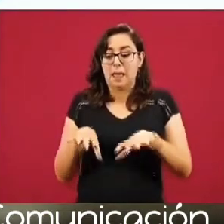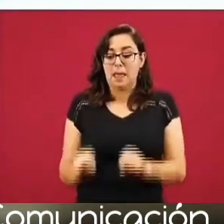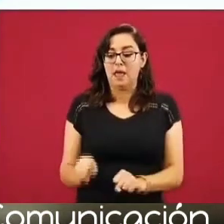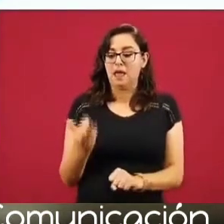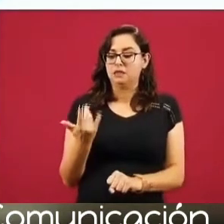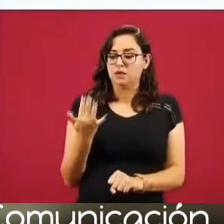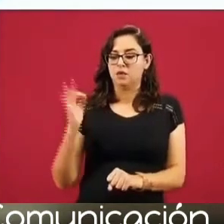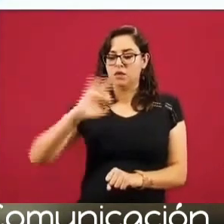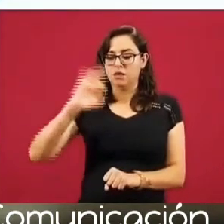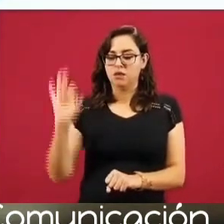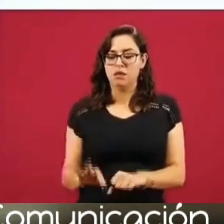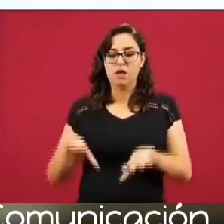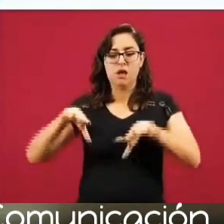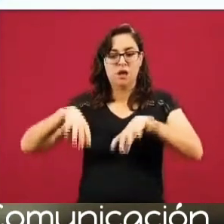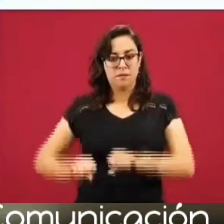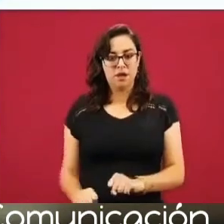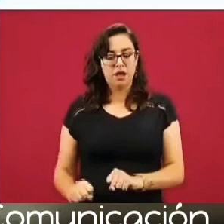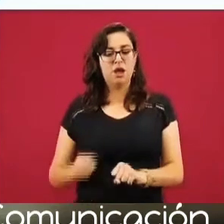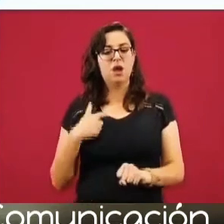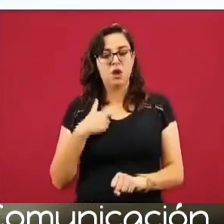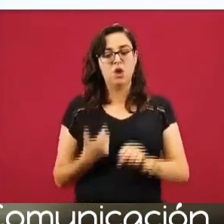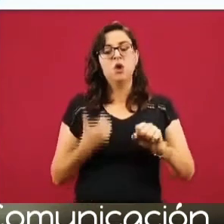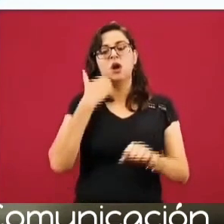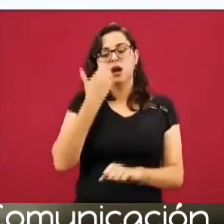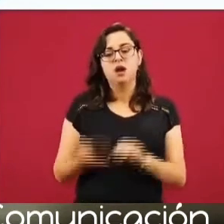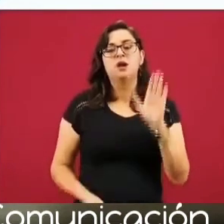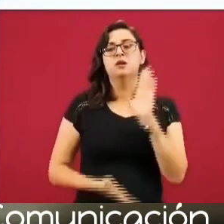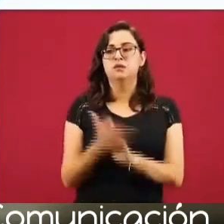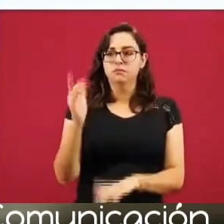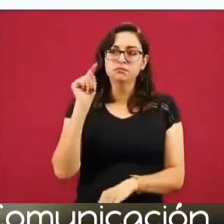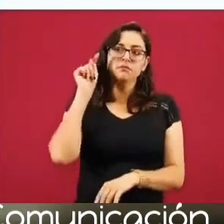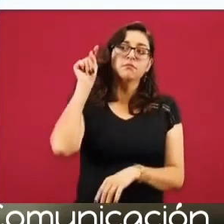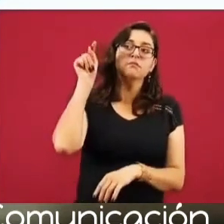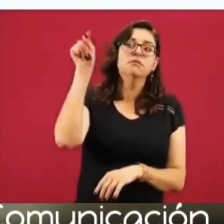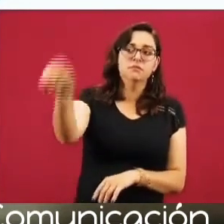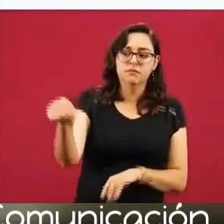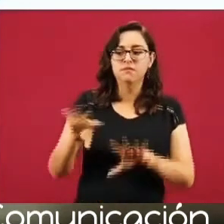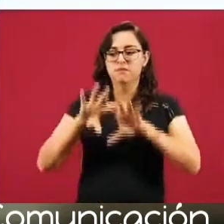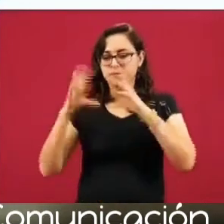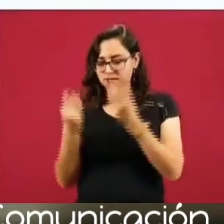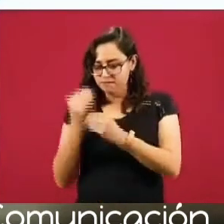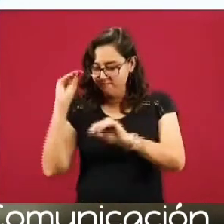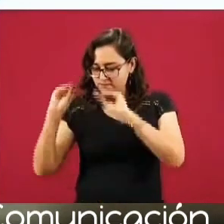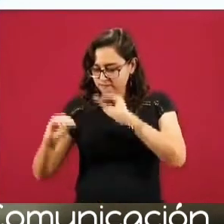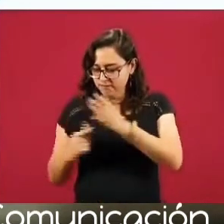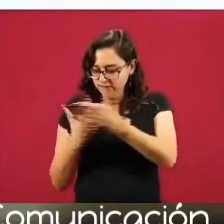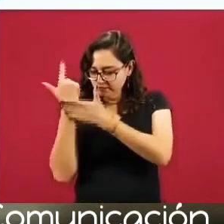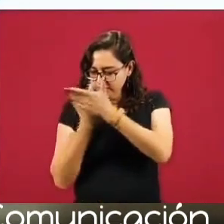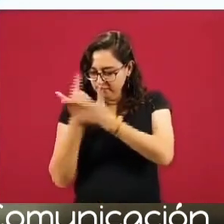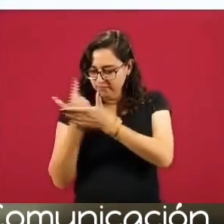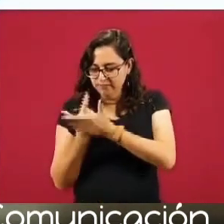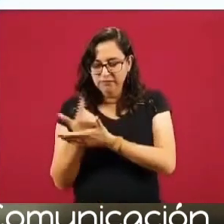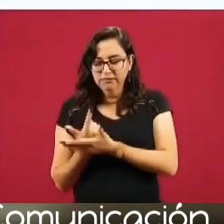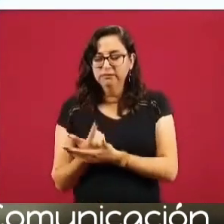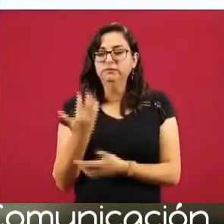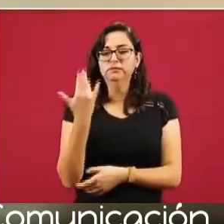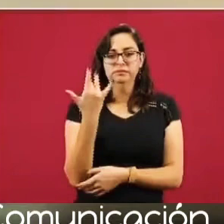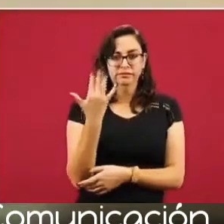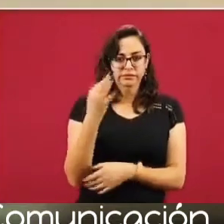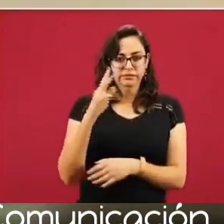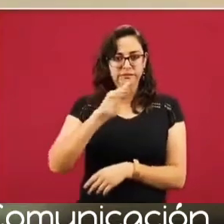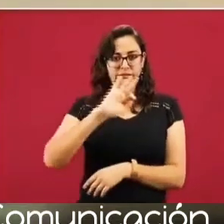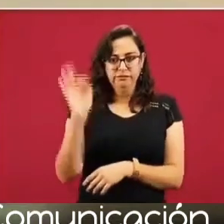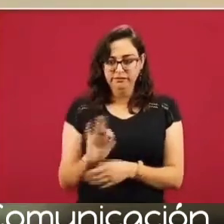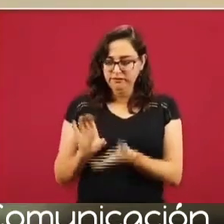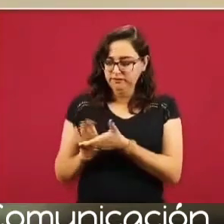50%, me dices, quiero ir a este lugar, te hacemos tu paquete, te lo presupuestamos, lo apartas con el 50